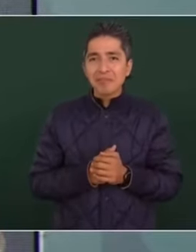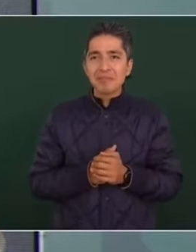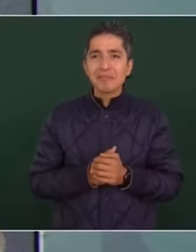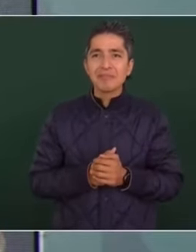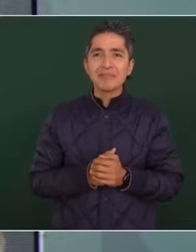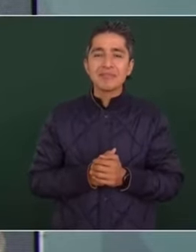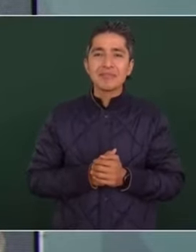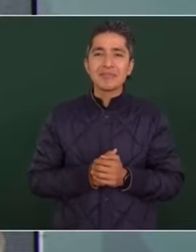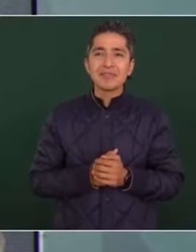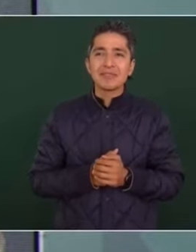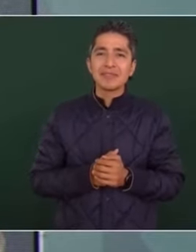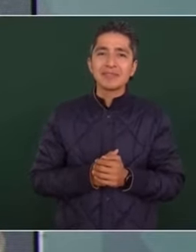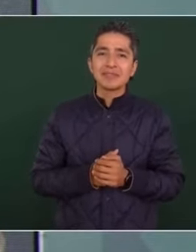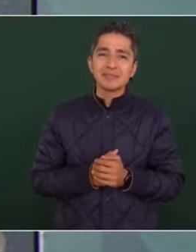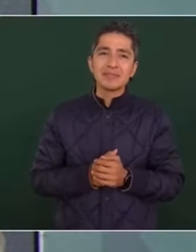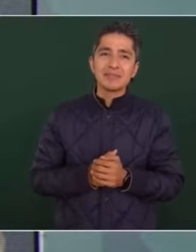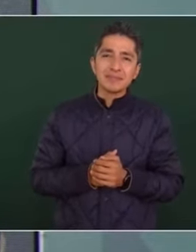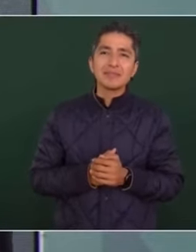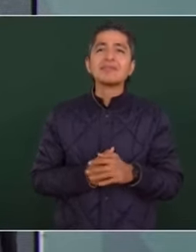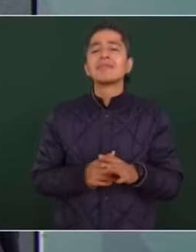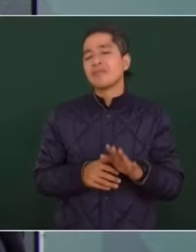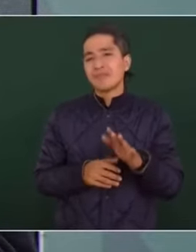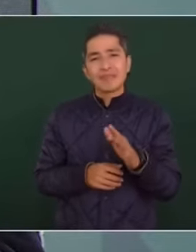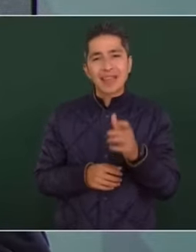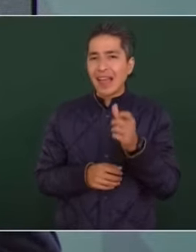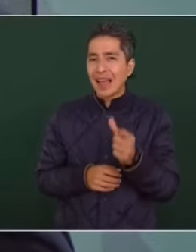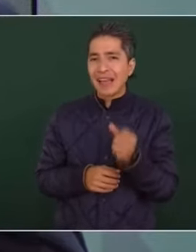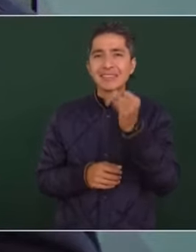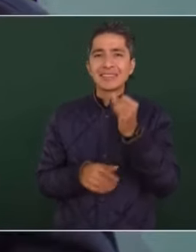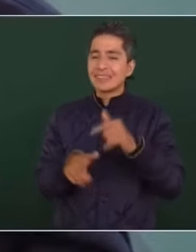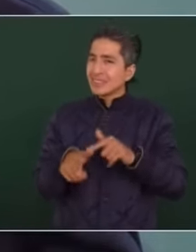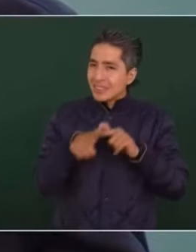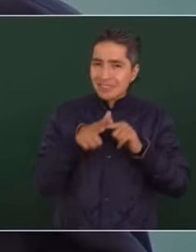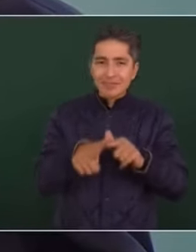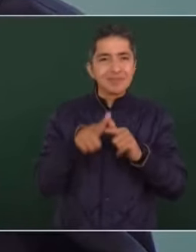Entonces, hay que seguir polemizando, todo esto ayuda mucho. todos.